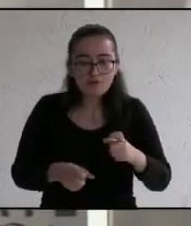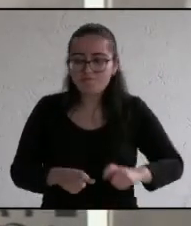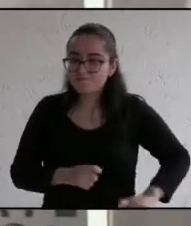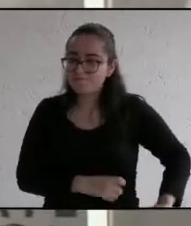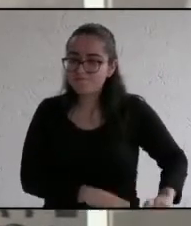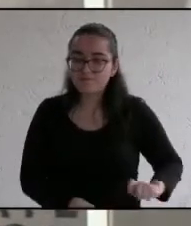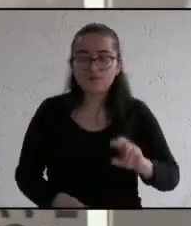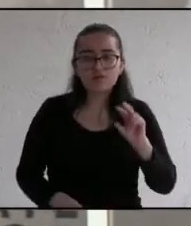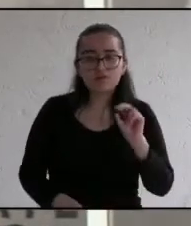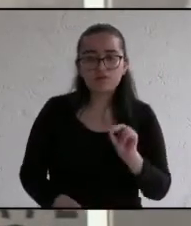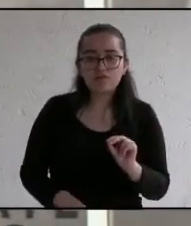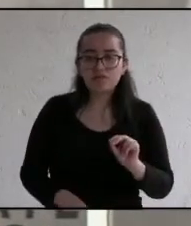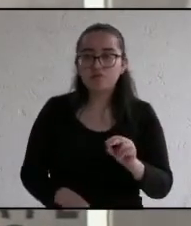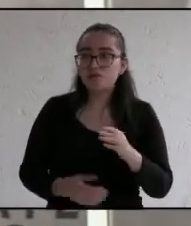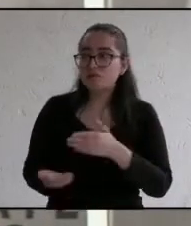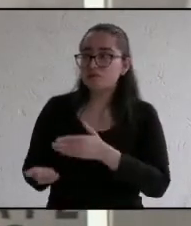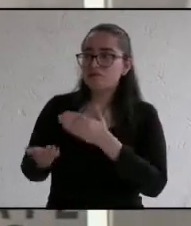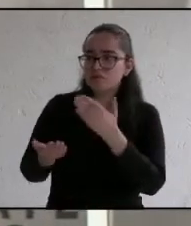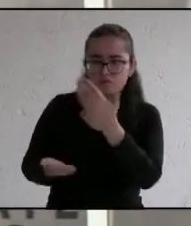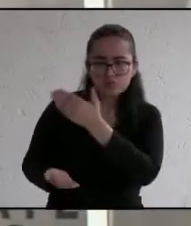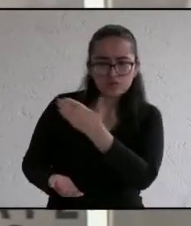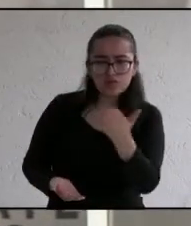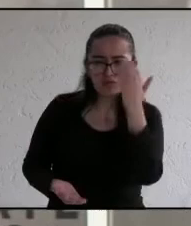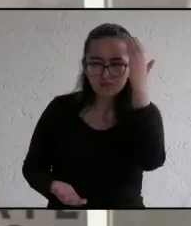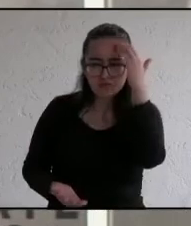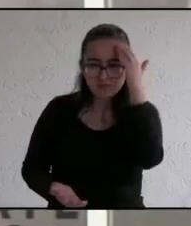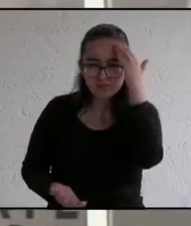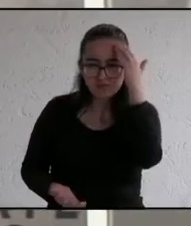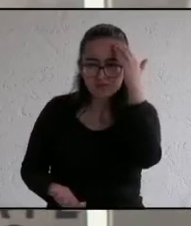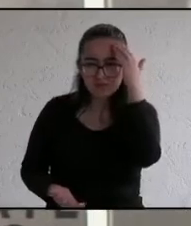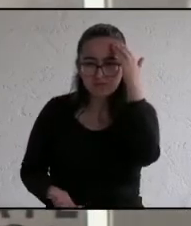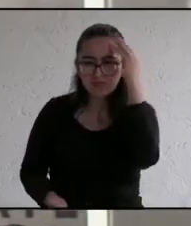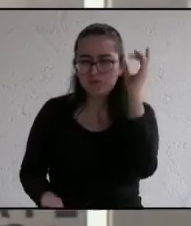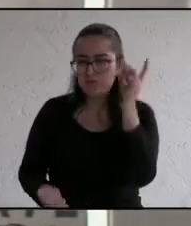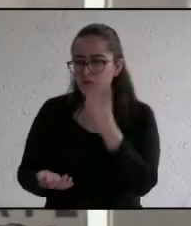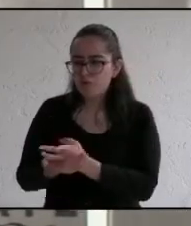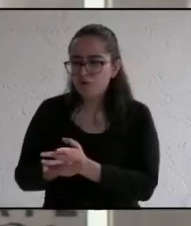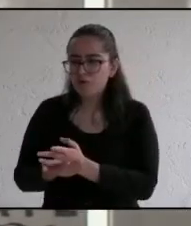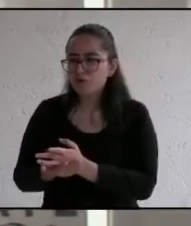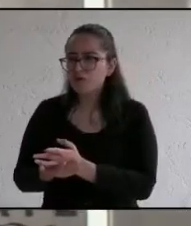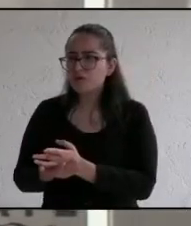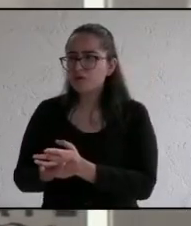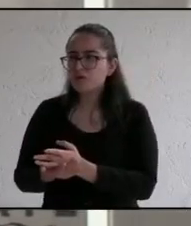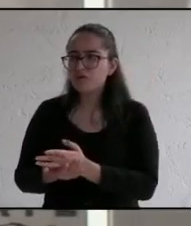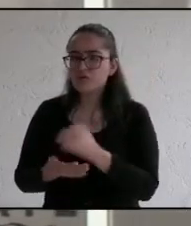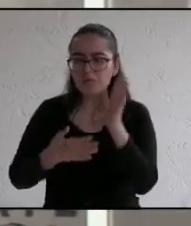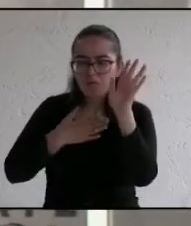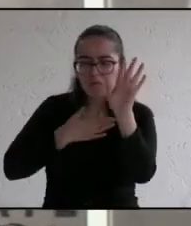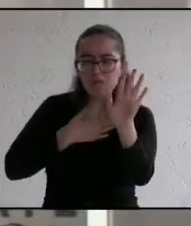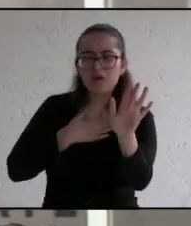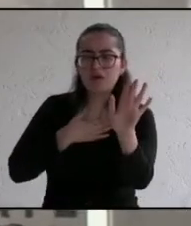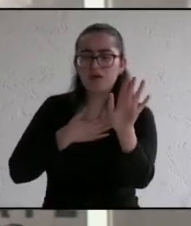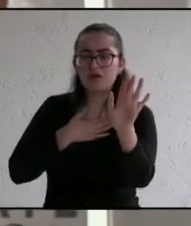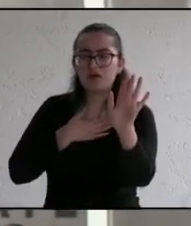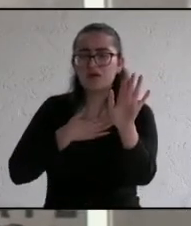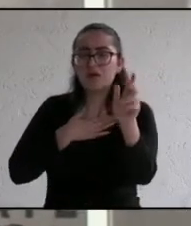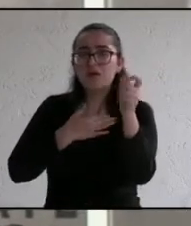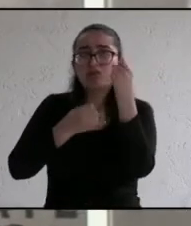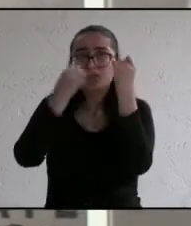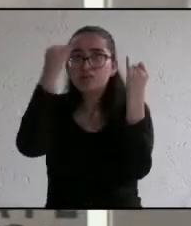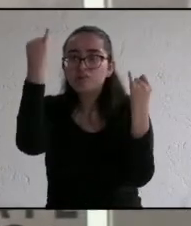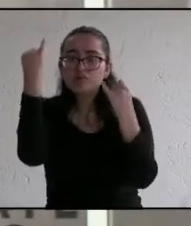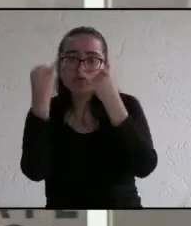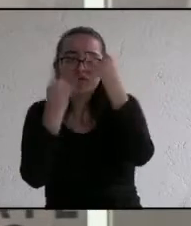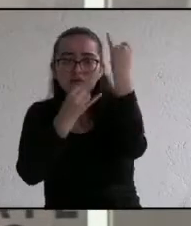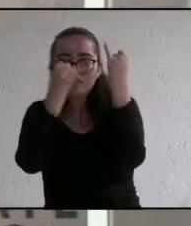personales. Aquí ustedes ya conocen escuchen a todos únicamente es prometer ocurrencias